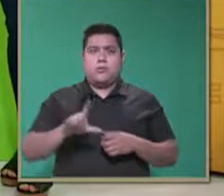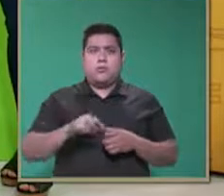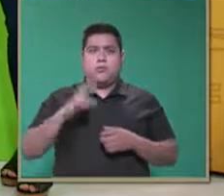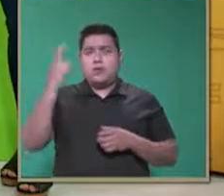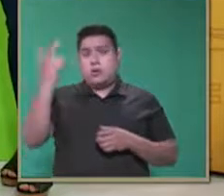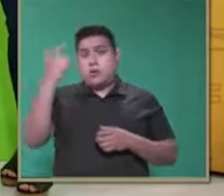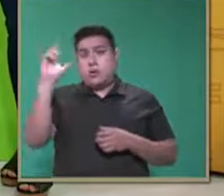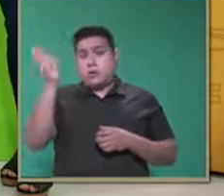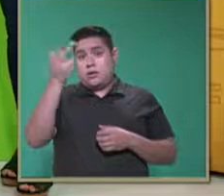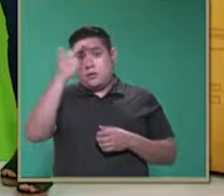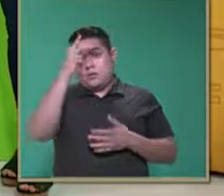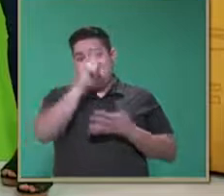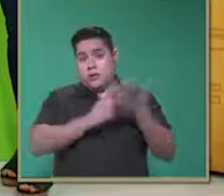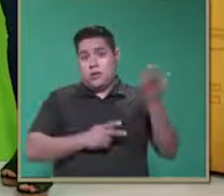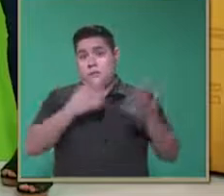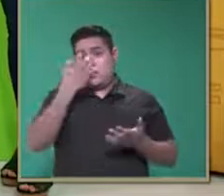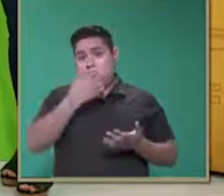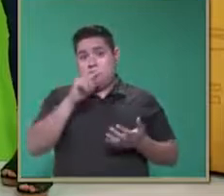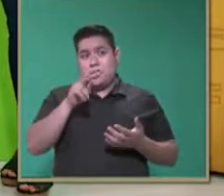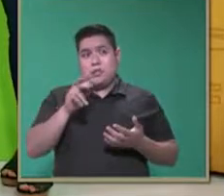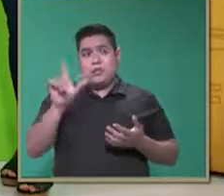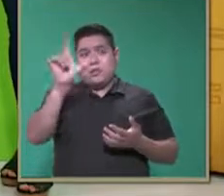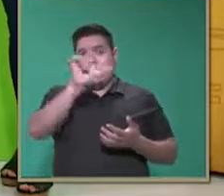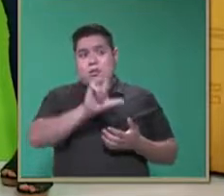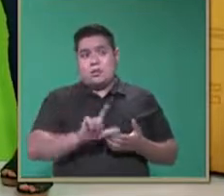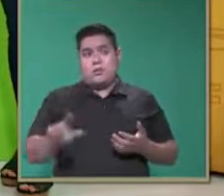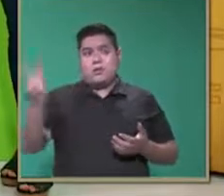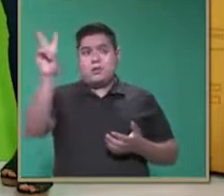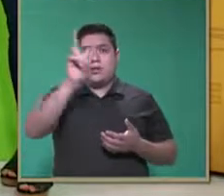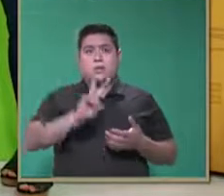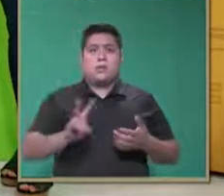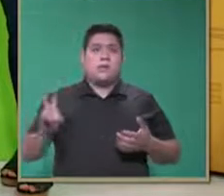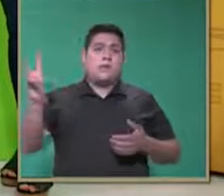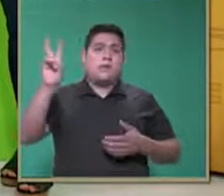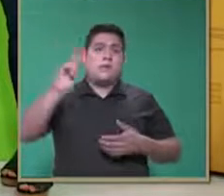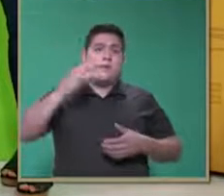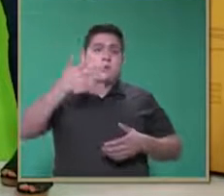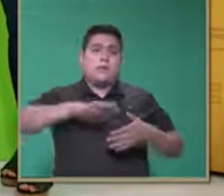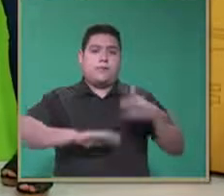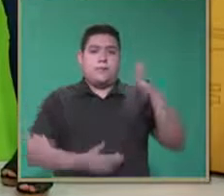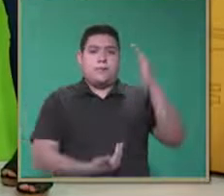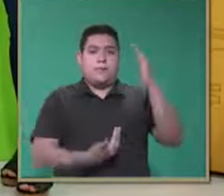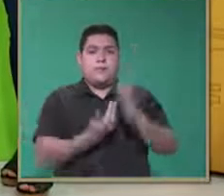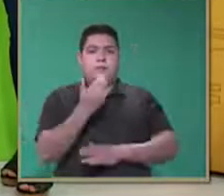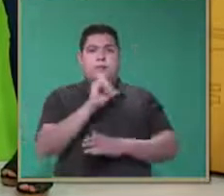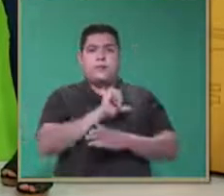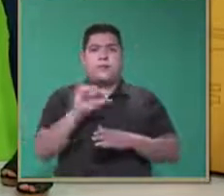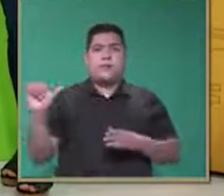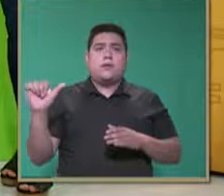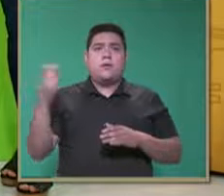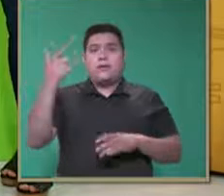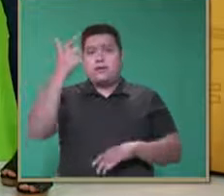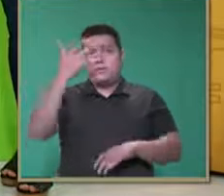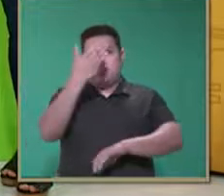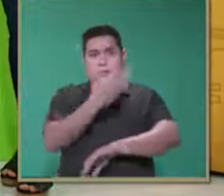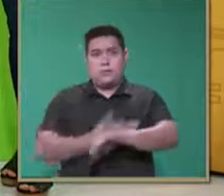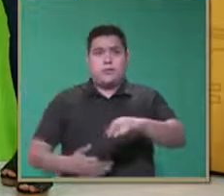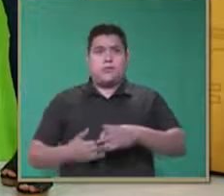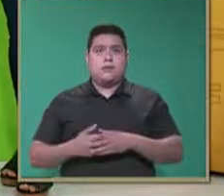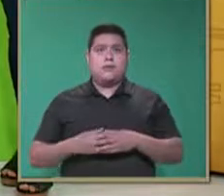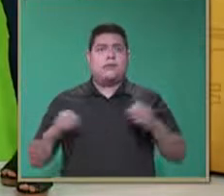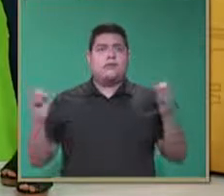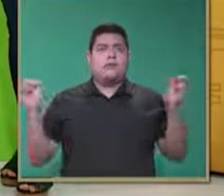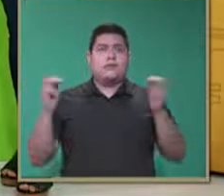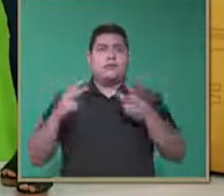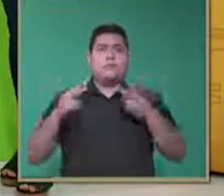recuerden que la programación de Escuela TV es todos los días de lunes a viernes de 10 de la mañana a 7 de la